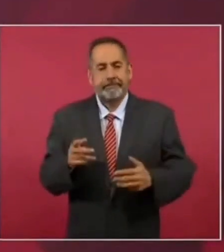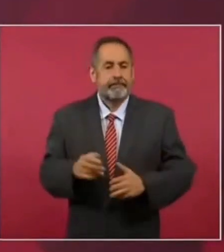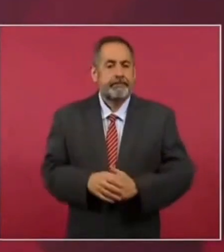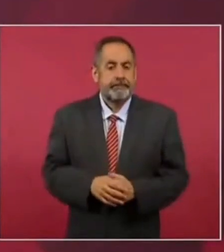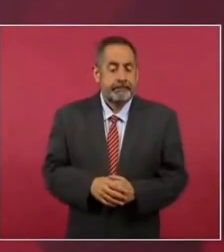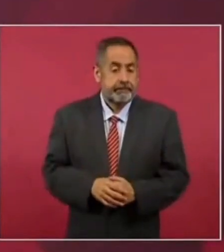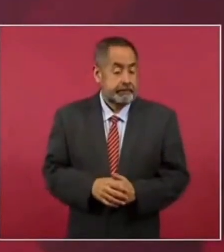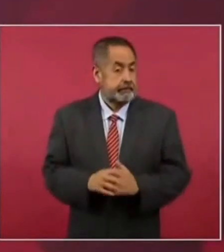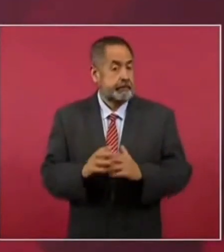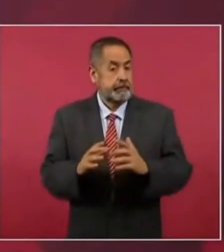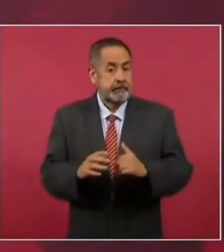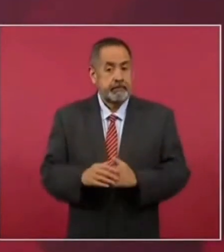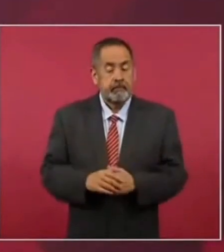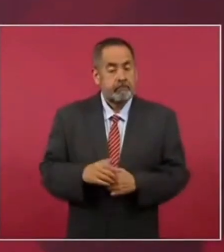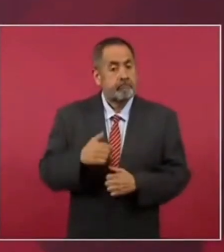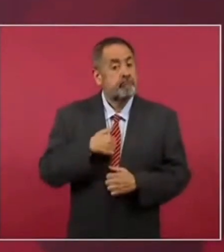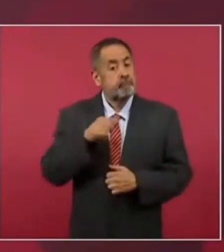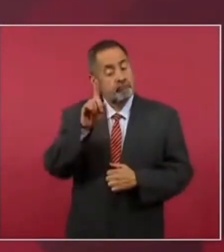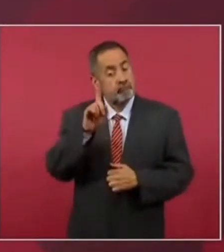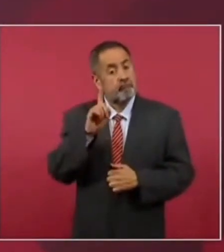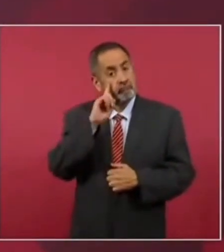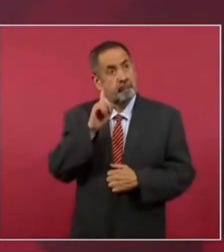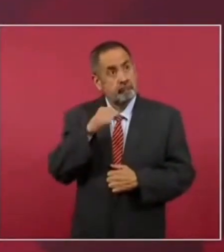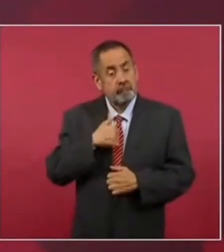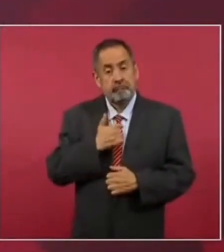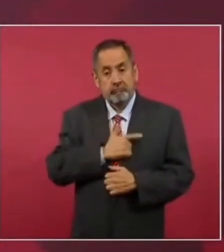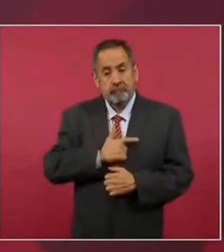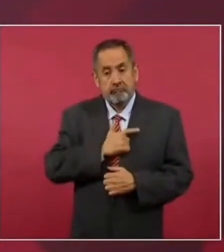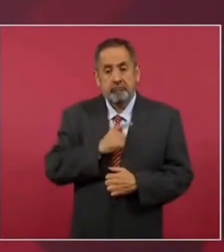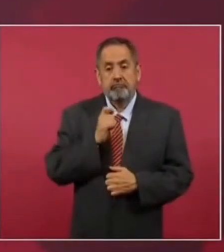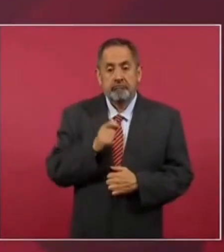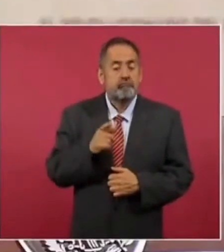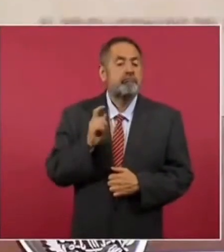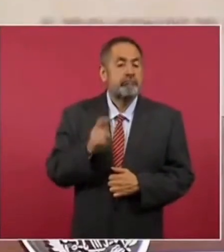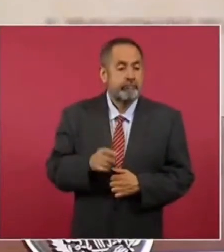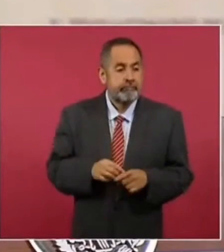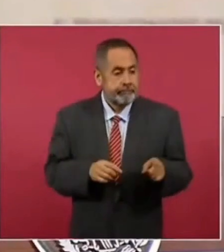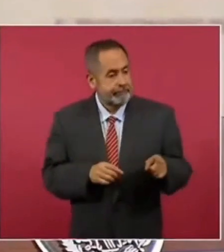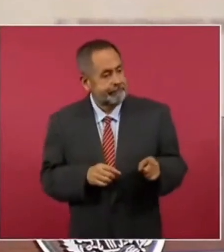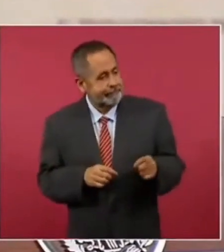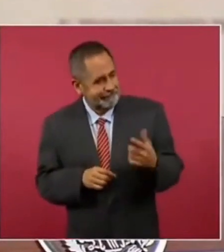Ahora, me gustó de que están haciendo caso, ¿no?